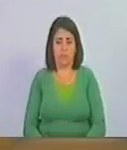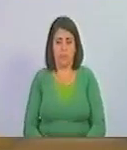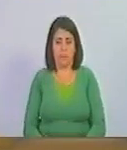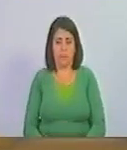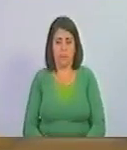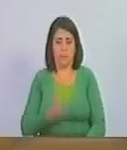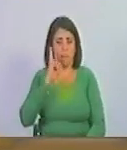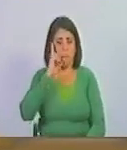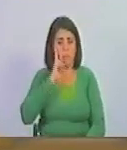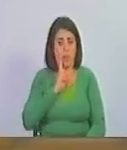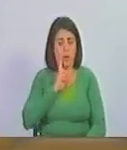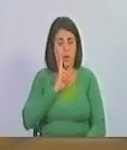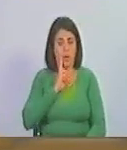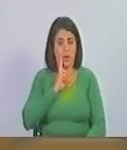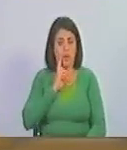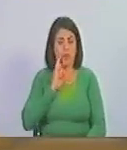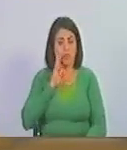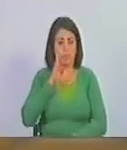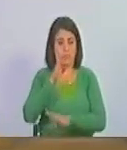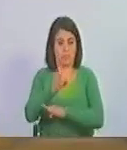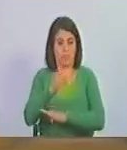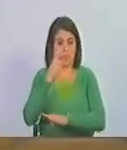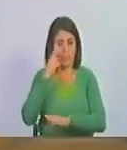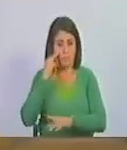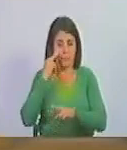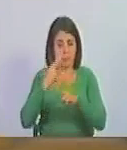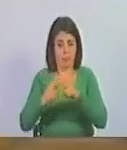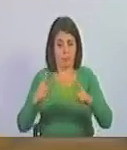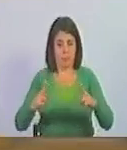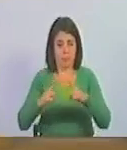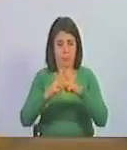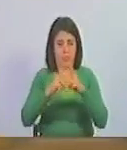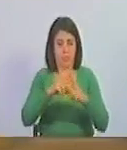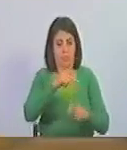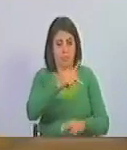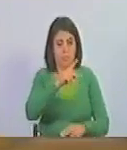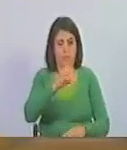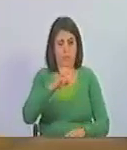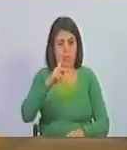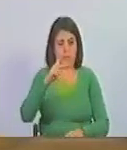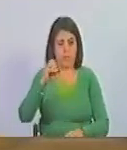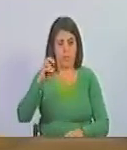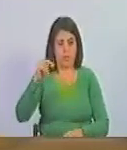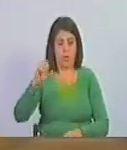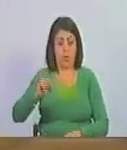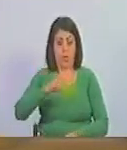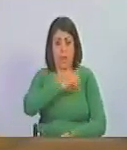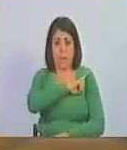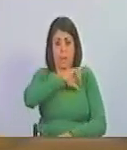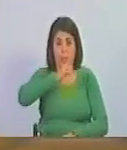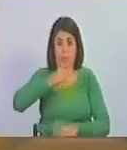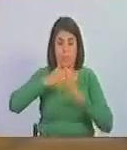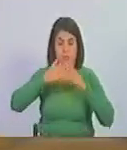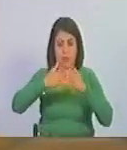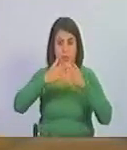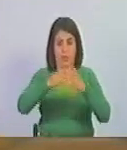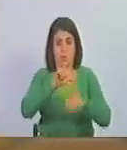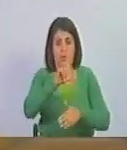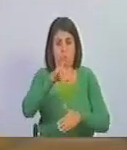Bolívar se baila a Haití y se encuentra con Petión y con el capitán de Fragata, Luis Brion.